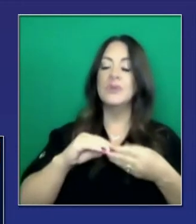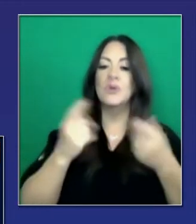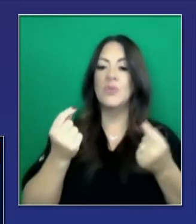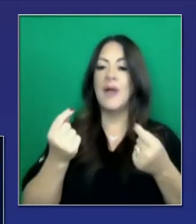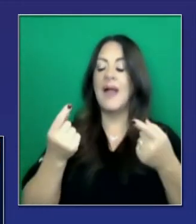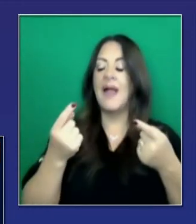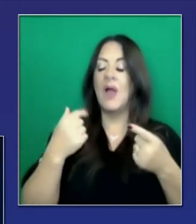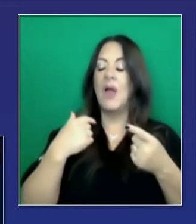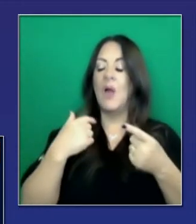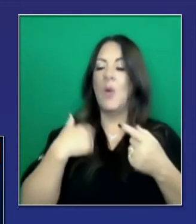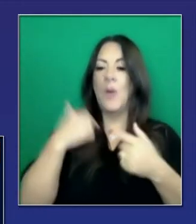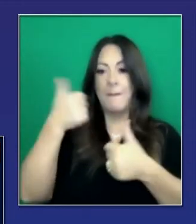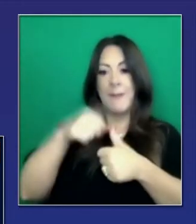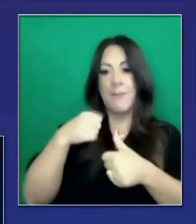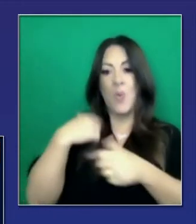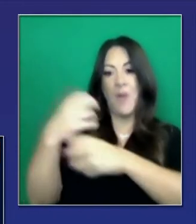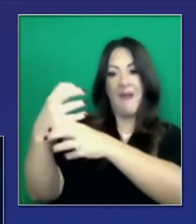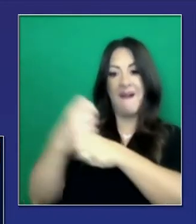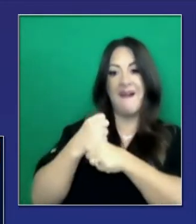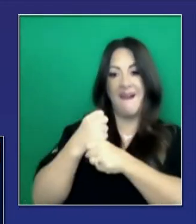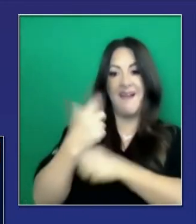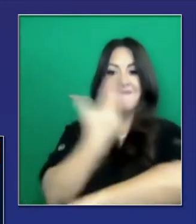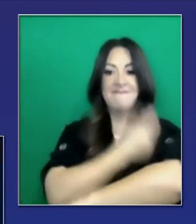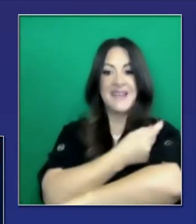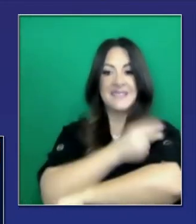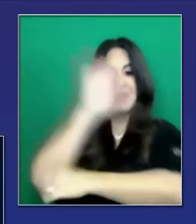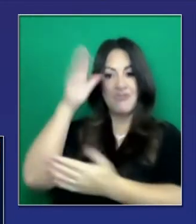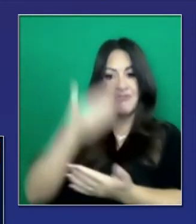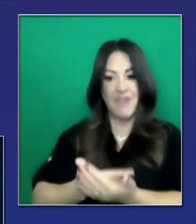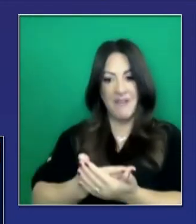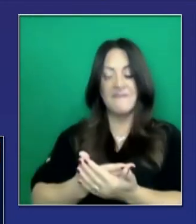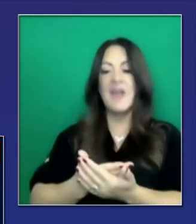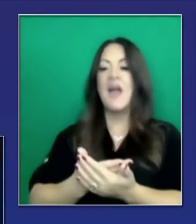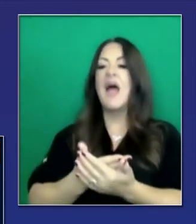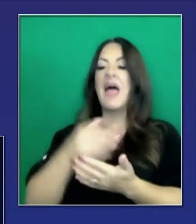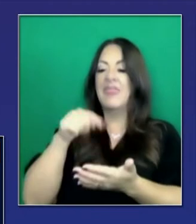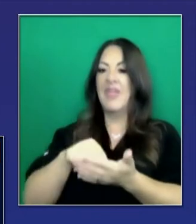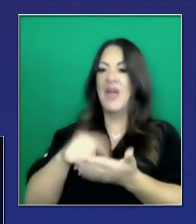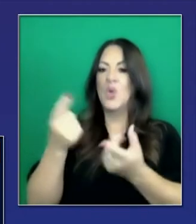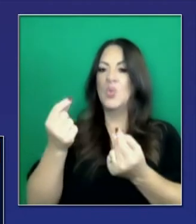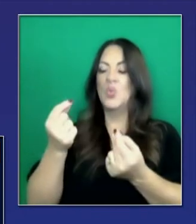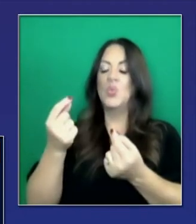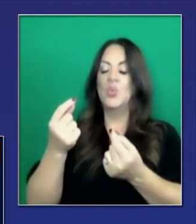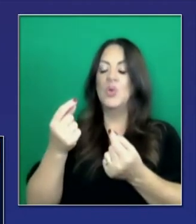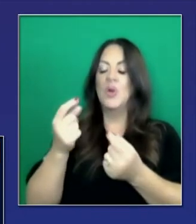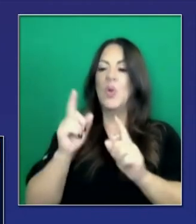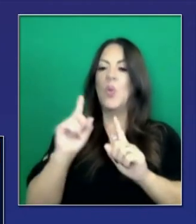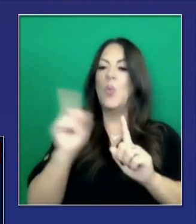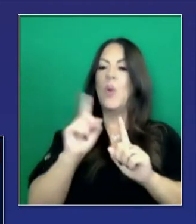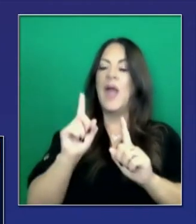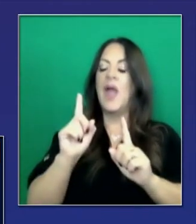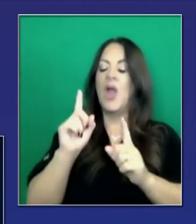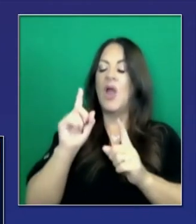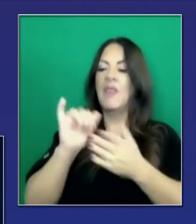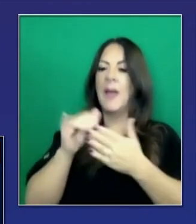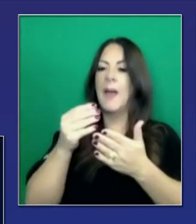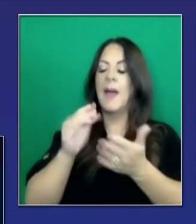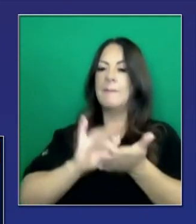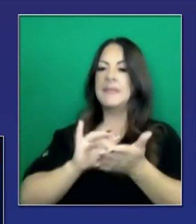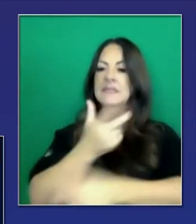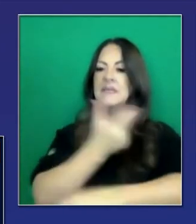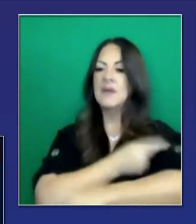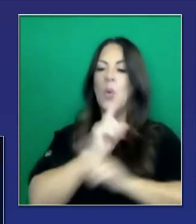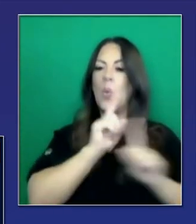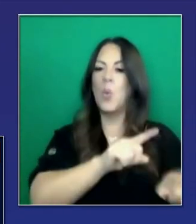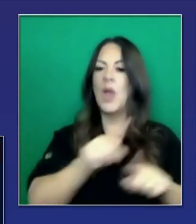cuanto a vacunas que sí han llegado al Estado y las vacunas que han sido distribuidas. Además, la reseña para